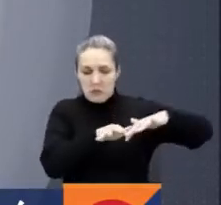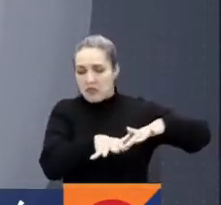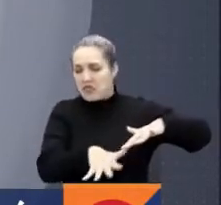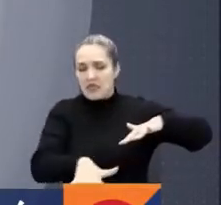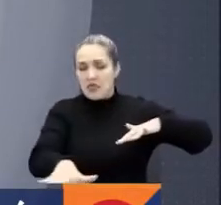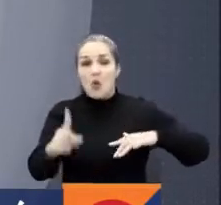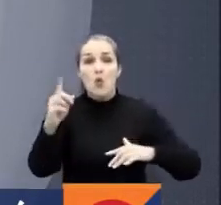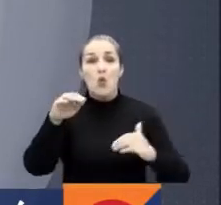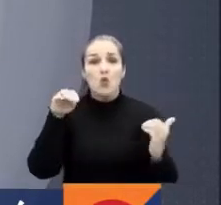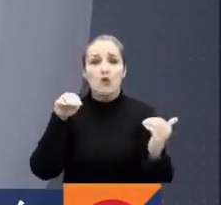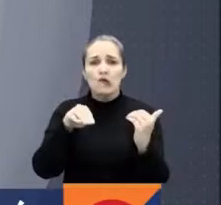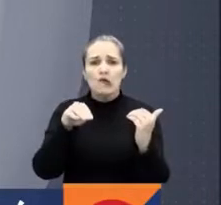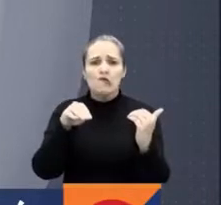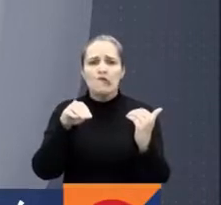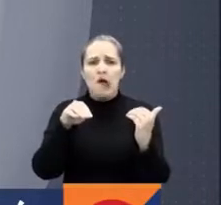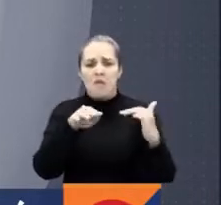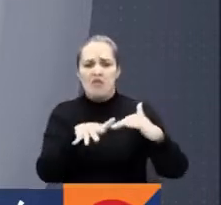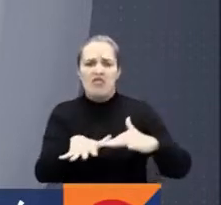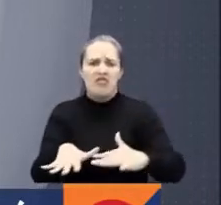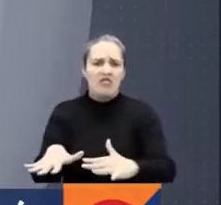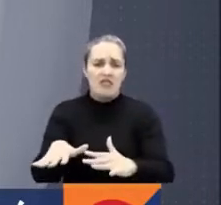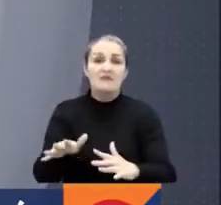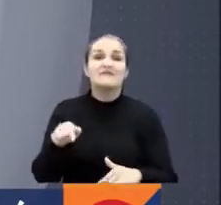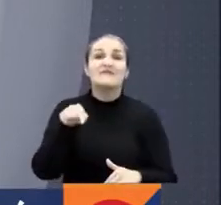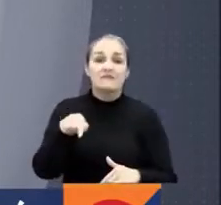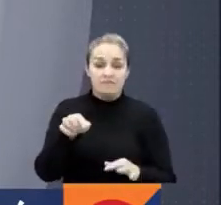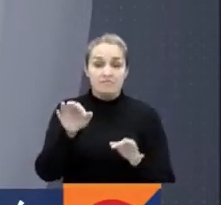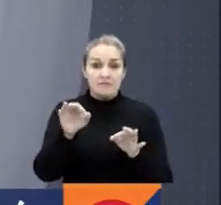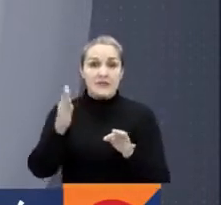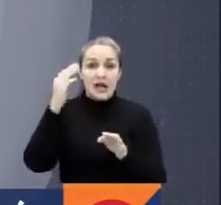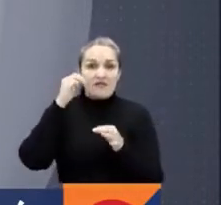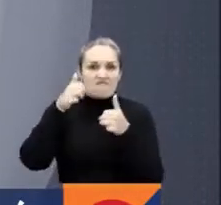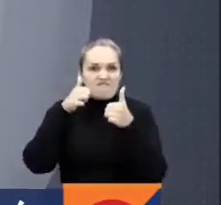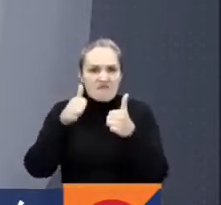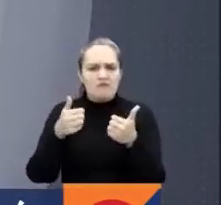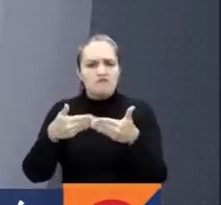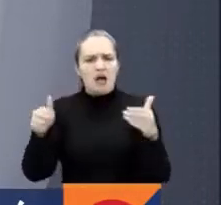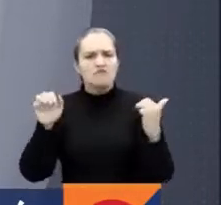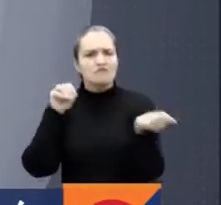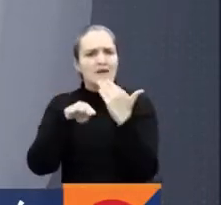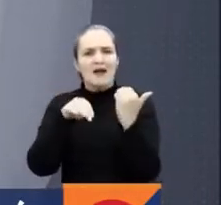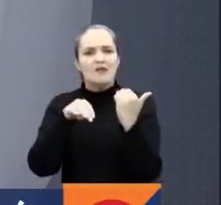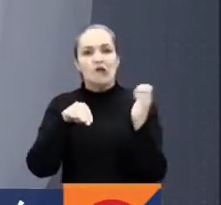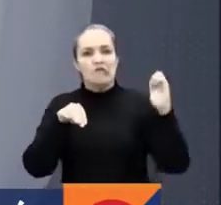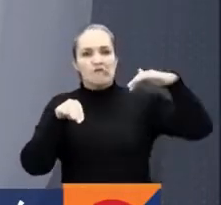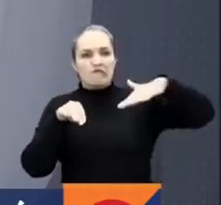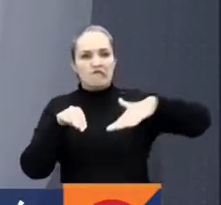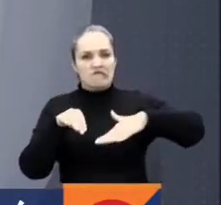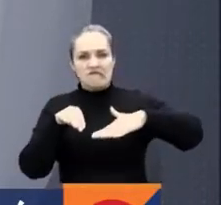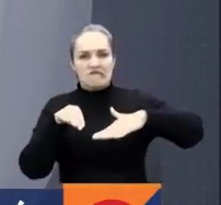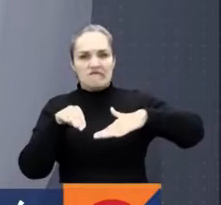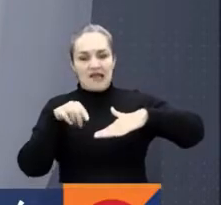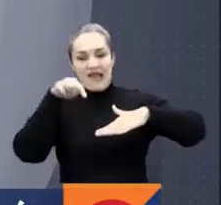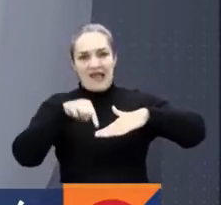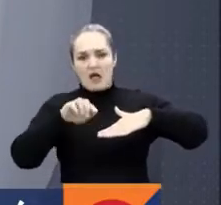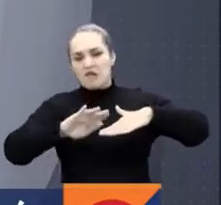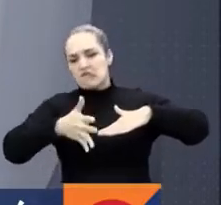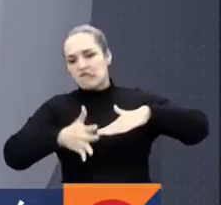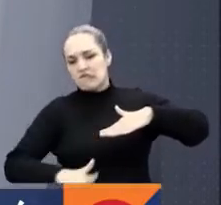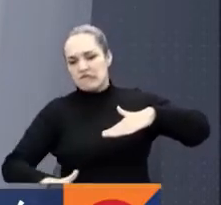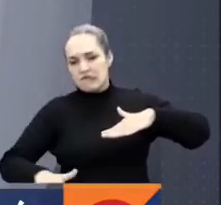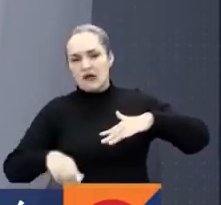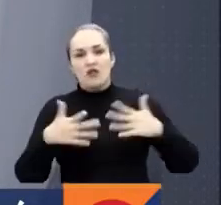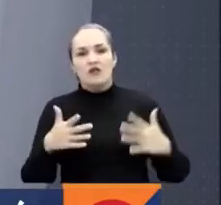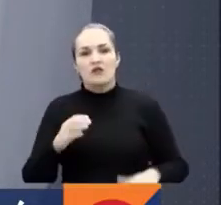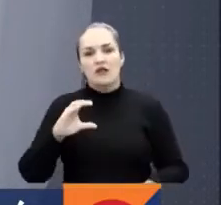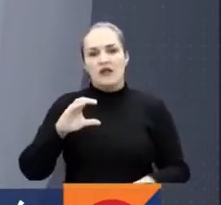que estaba habilitado. Esta vía estaba operando con un solo corredor debido a la pérdida de banca en el tramo Tarazá-Caucasia.